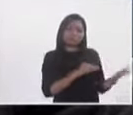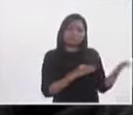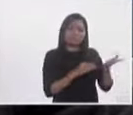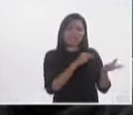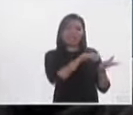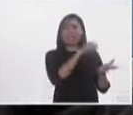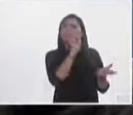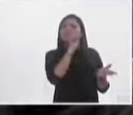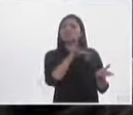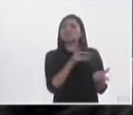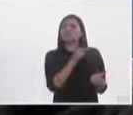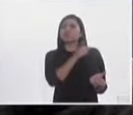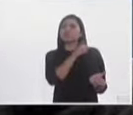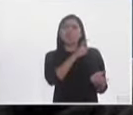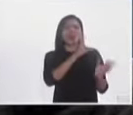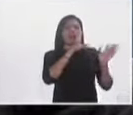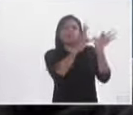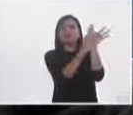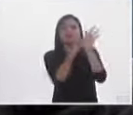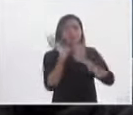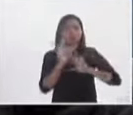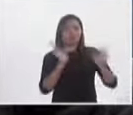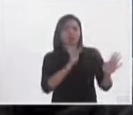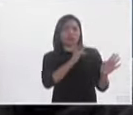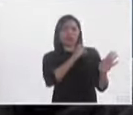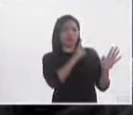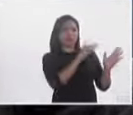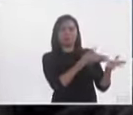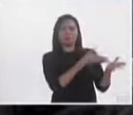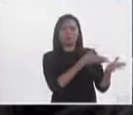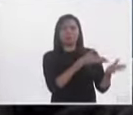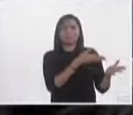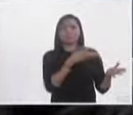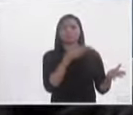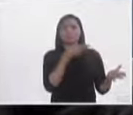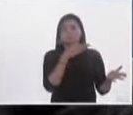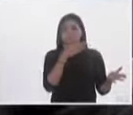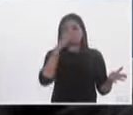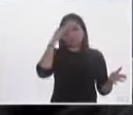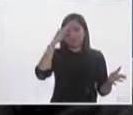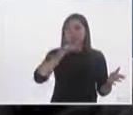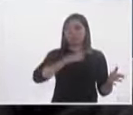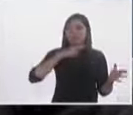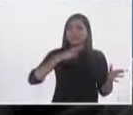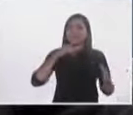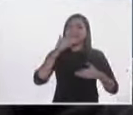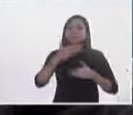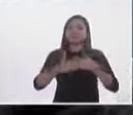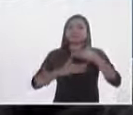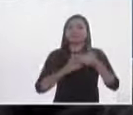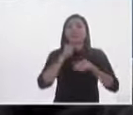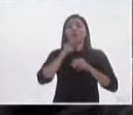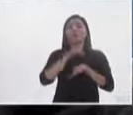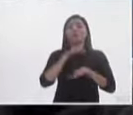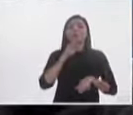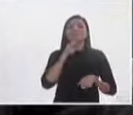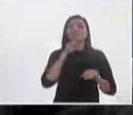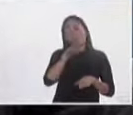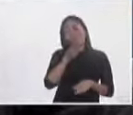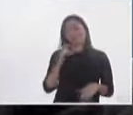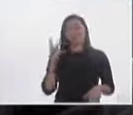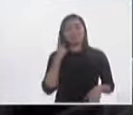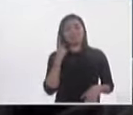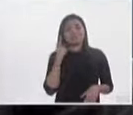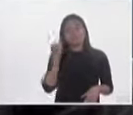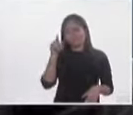digamos, independientes, me parece que ayuda a fortalecer la legitimidad del sistema político. Y en ese sentido me